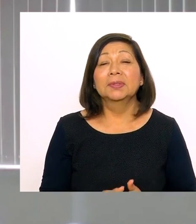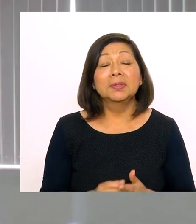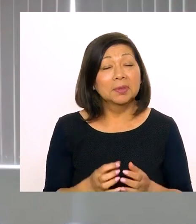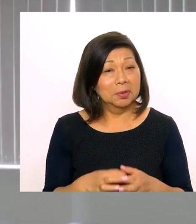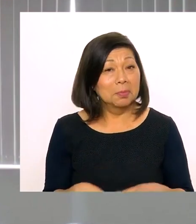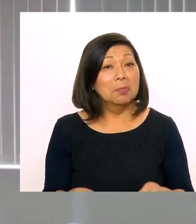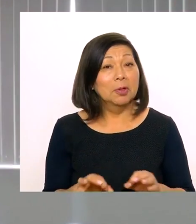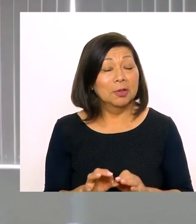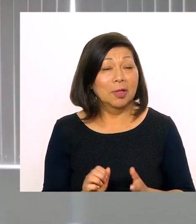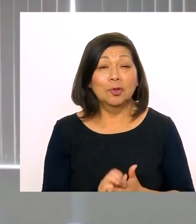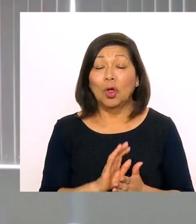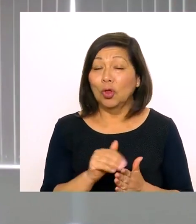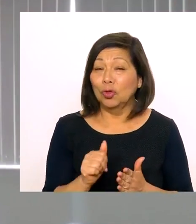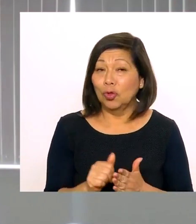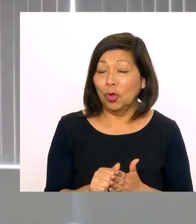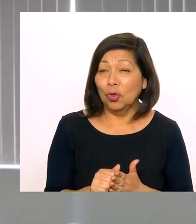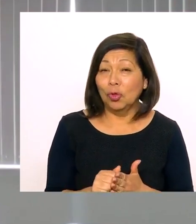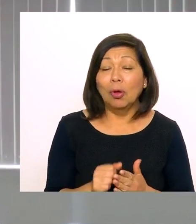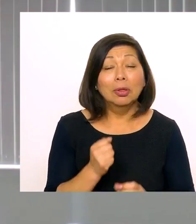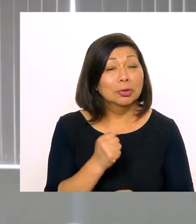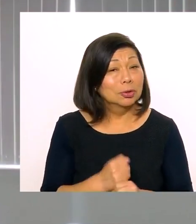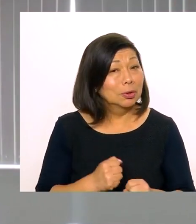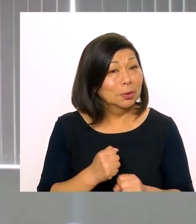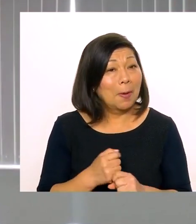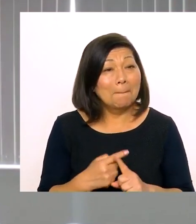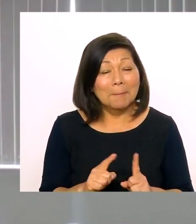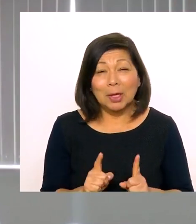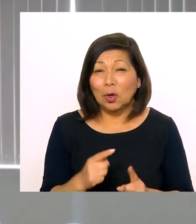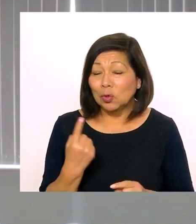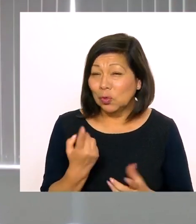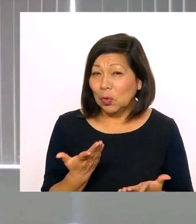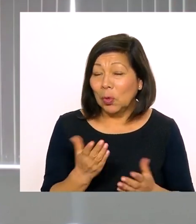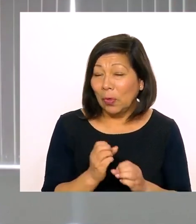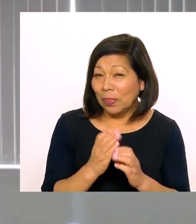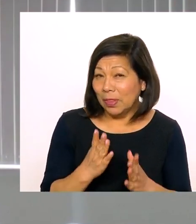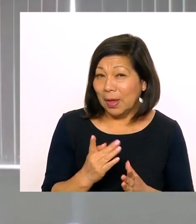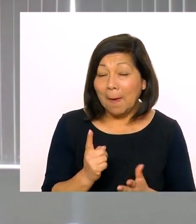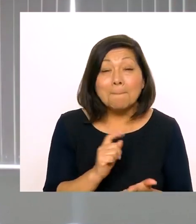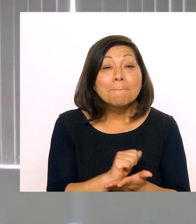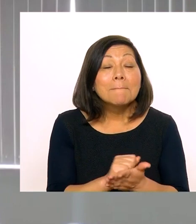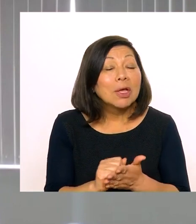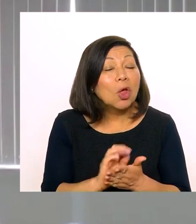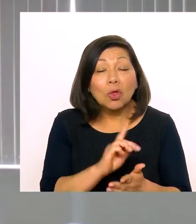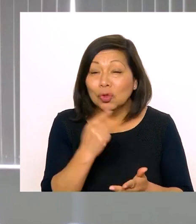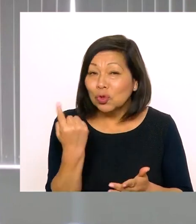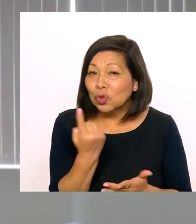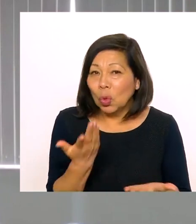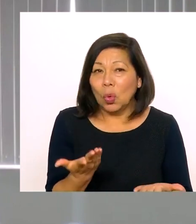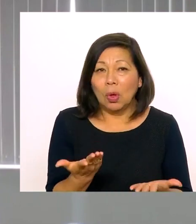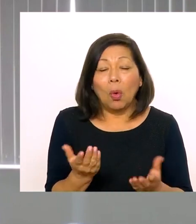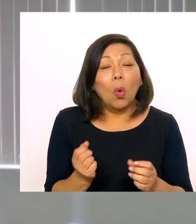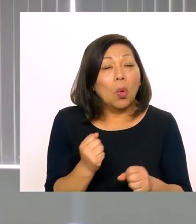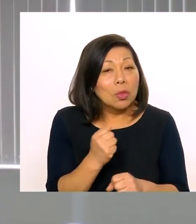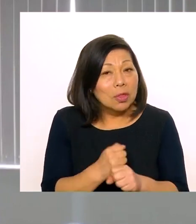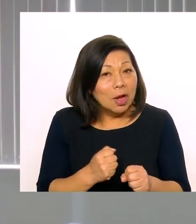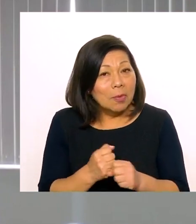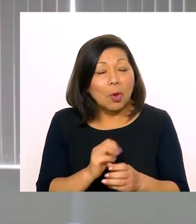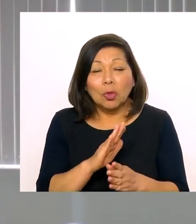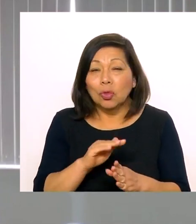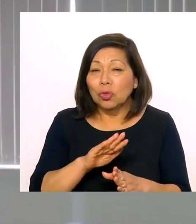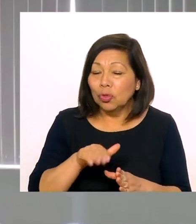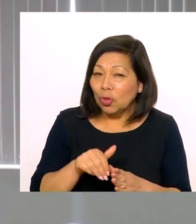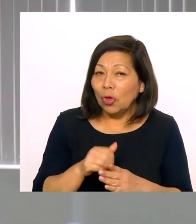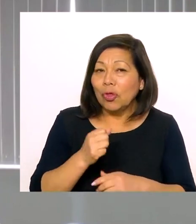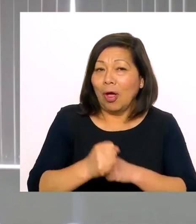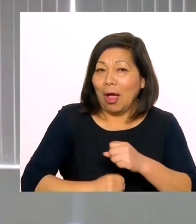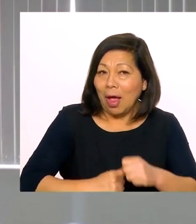Sí, mira, después de la fecha emblemática, les decía, octubre, todo el mes ha sido un trabajo, pero no queríamos que sea solamente una fecha del mes, sino que sea